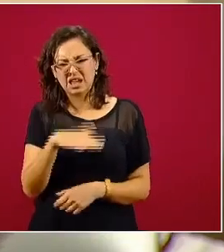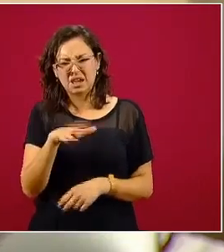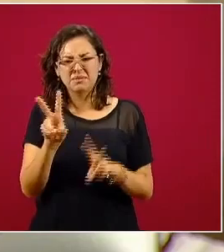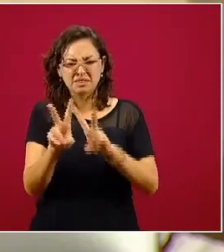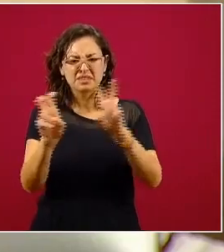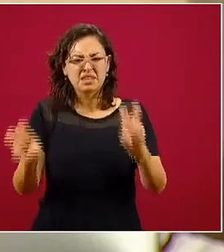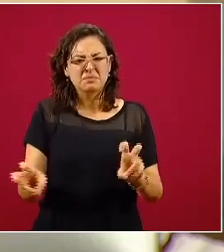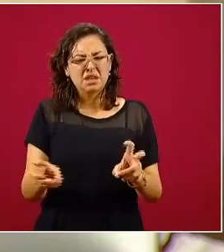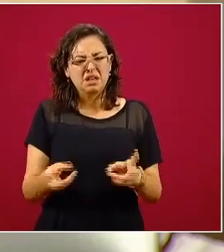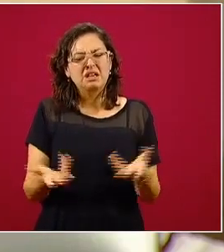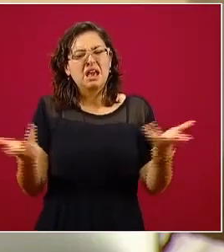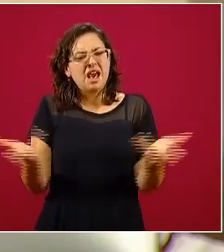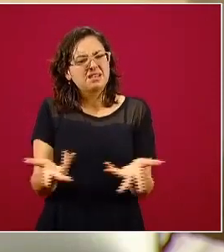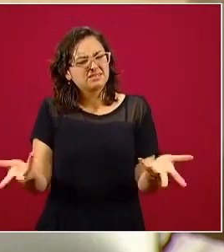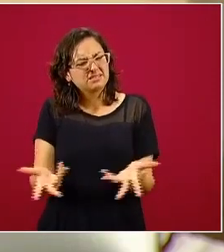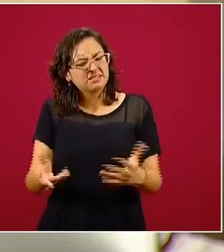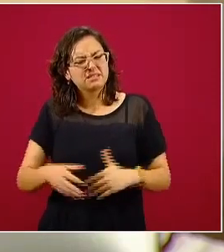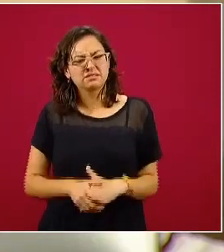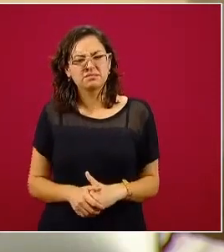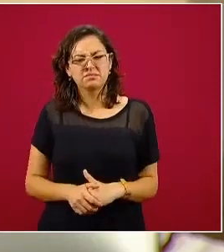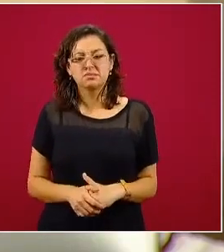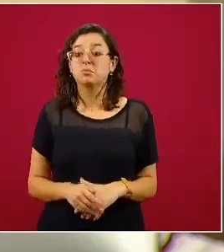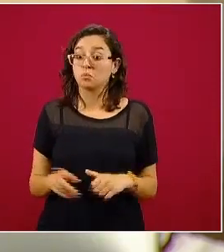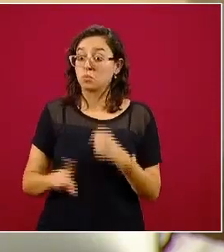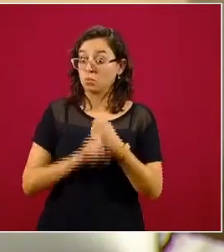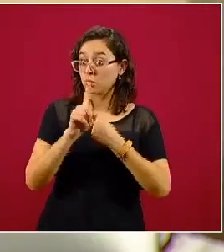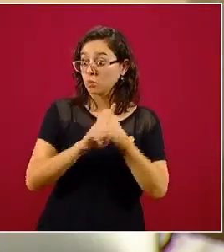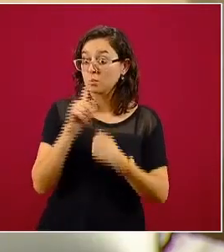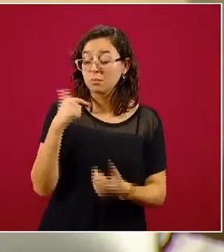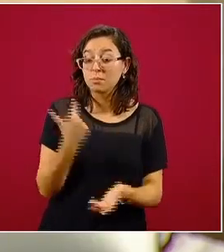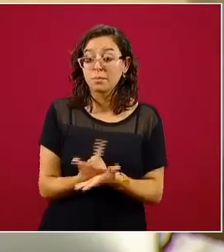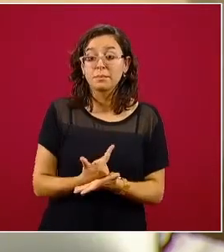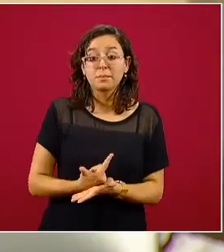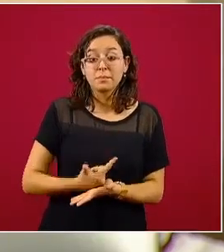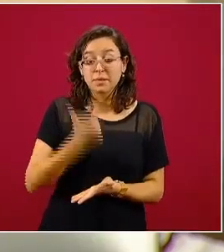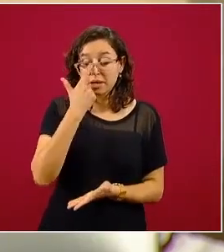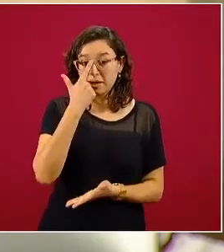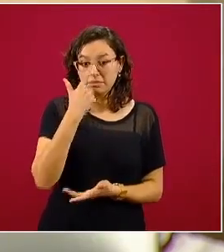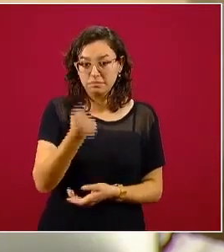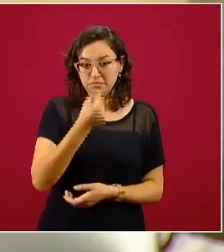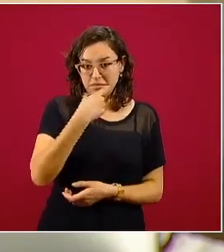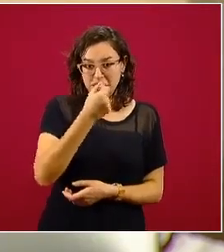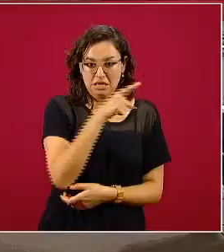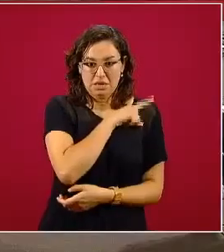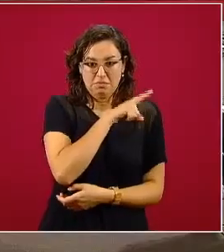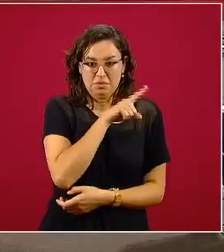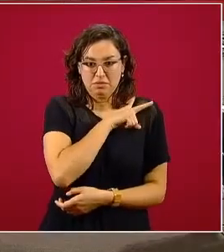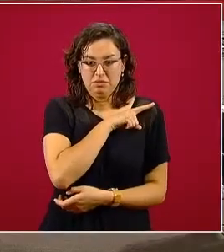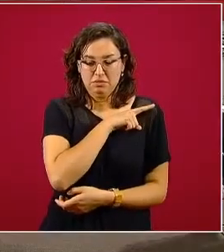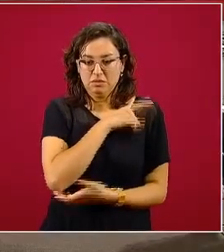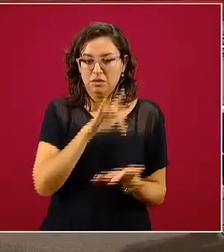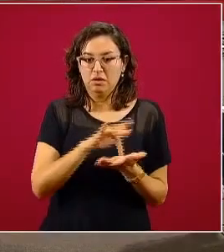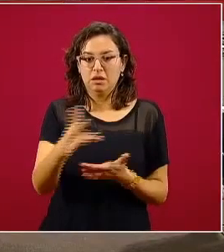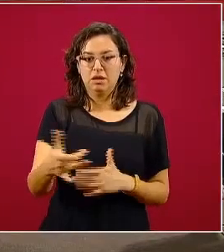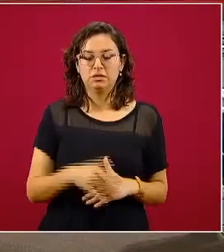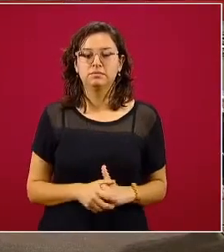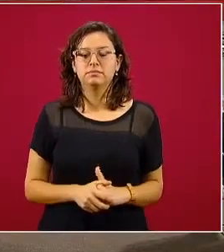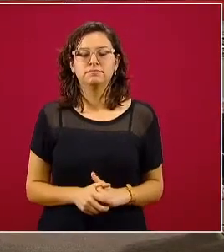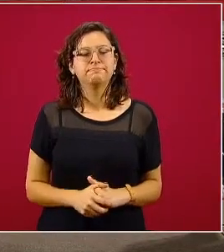este tema y qué acciones se están implementando? Estamos hablando de un problema bastante grave como lo que es la automedicación. Gracias. Muchas gracias, Juan.